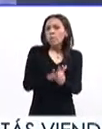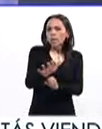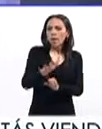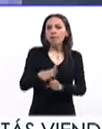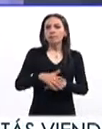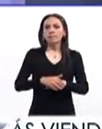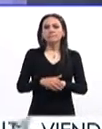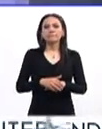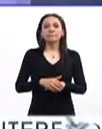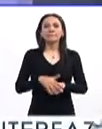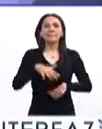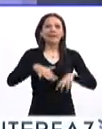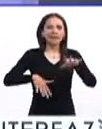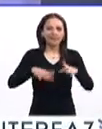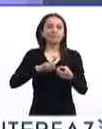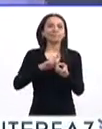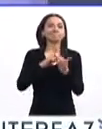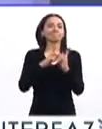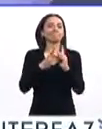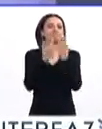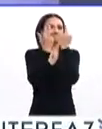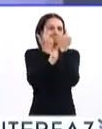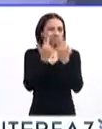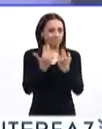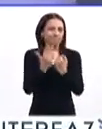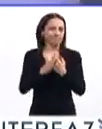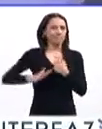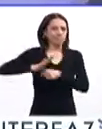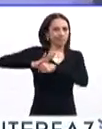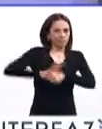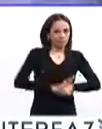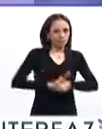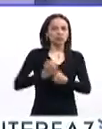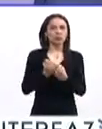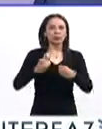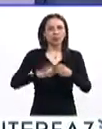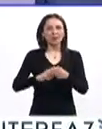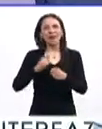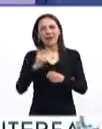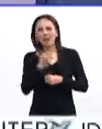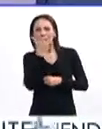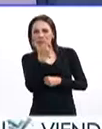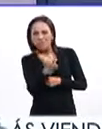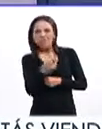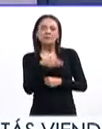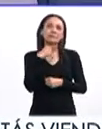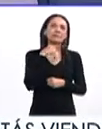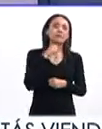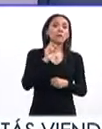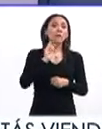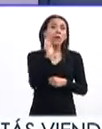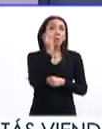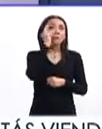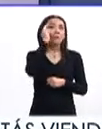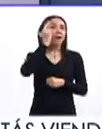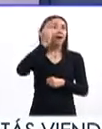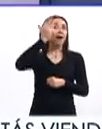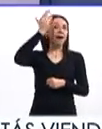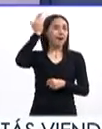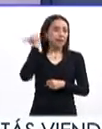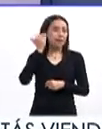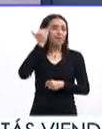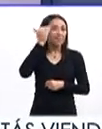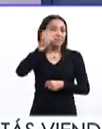hay una presión de alguna manera social, hay estresores económicos, hay recuerdos de lo que hacíamos con anterioridad en las